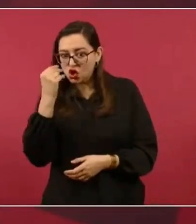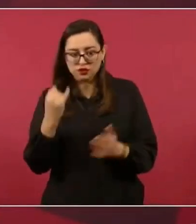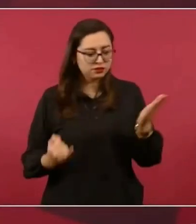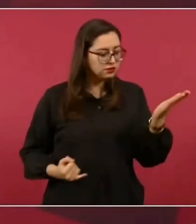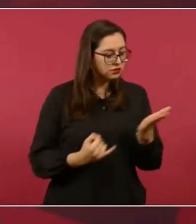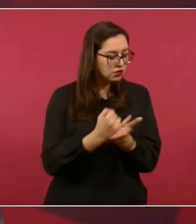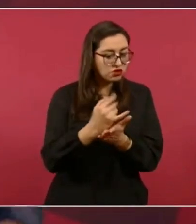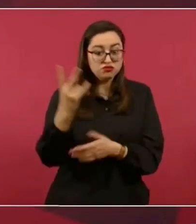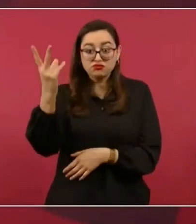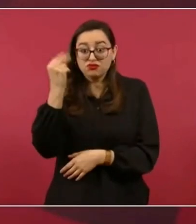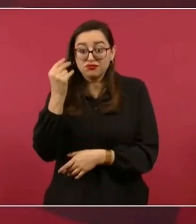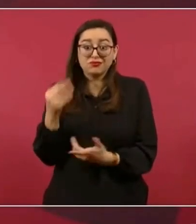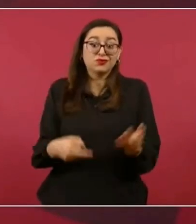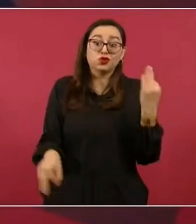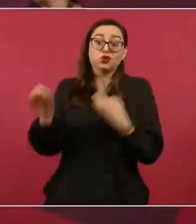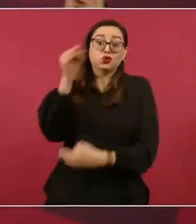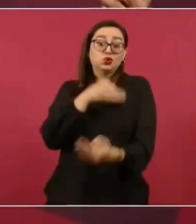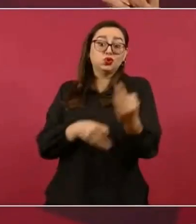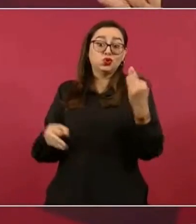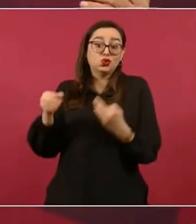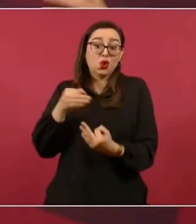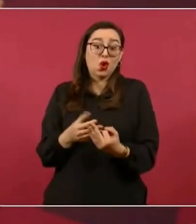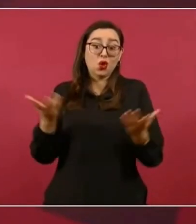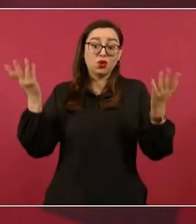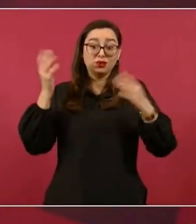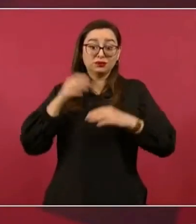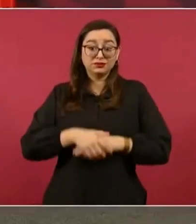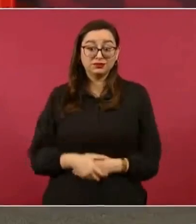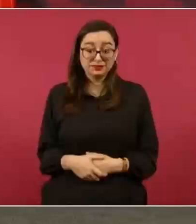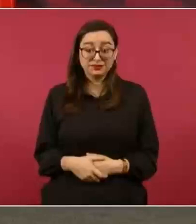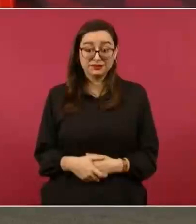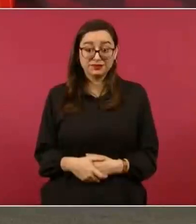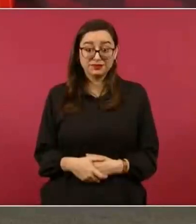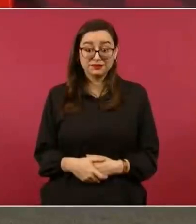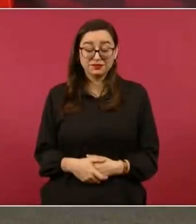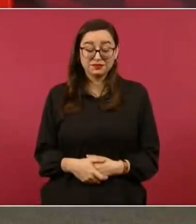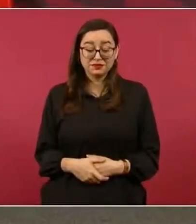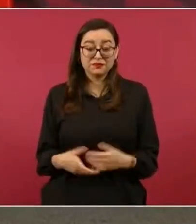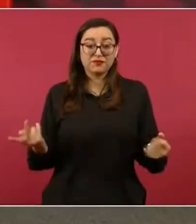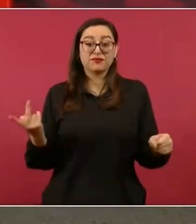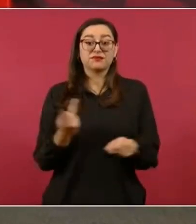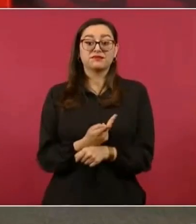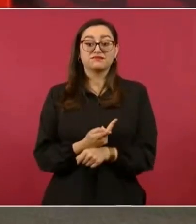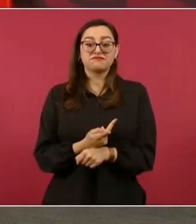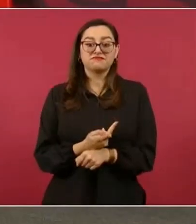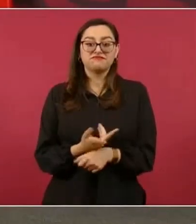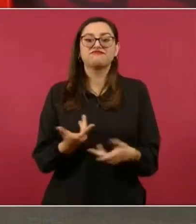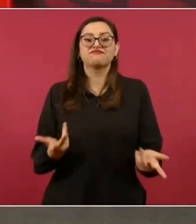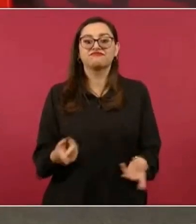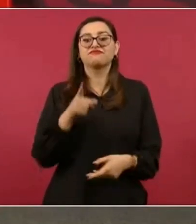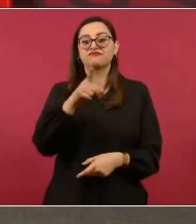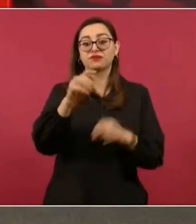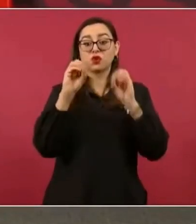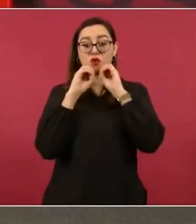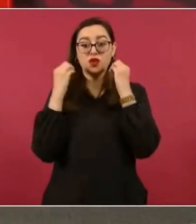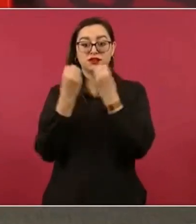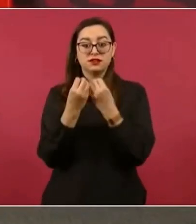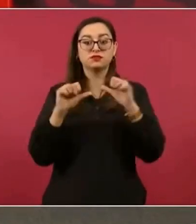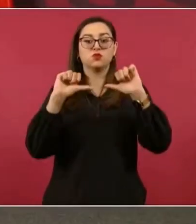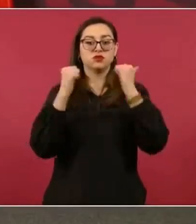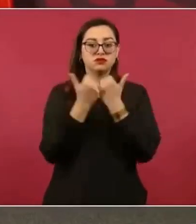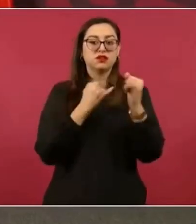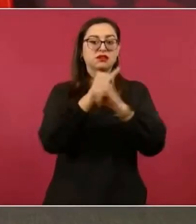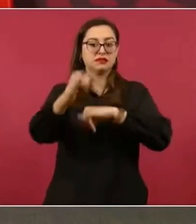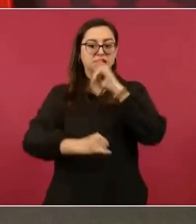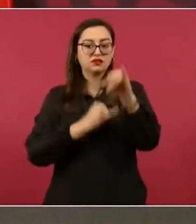estaban involucradas en la